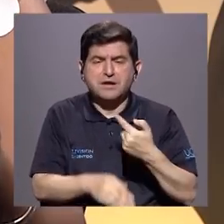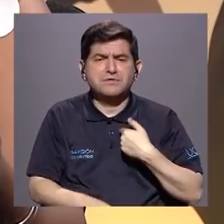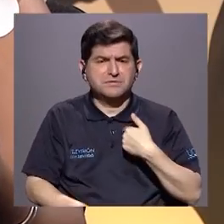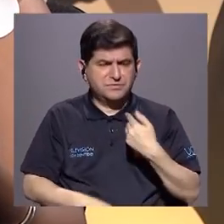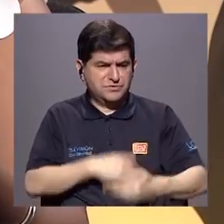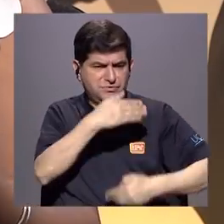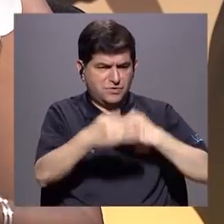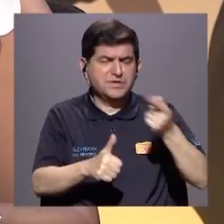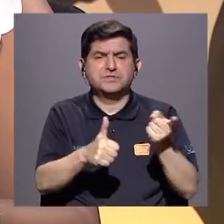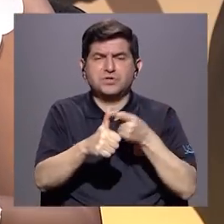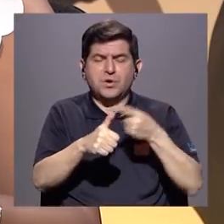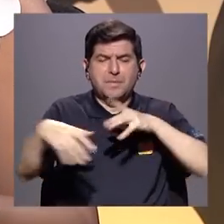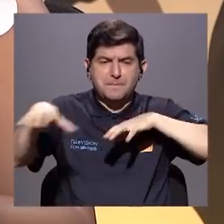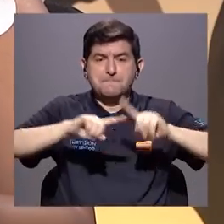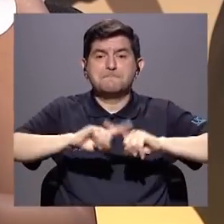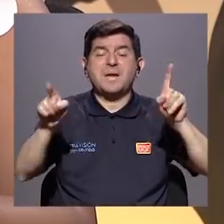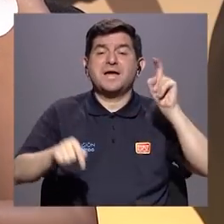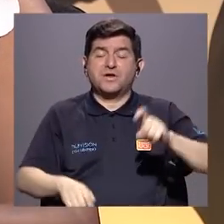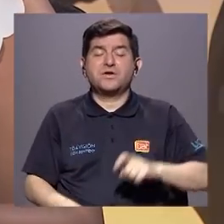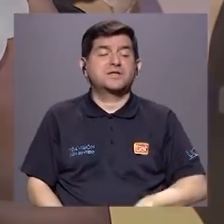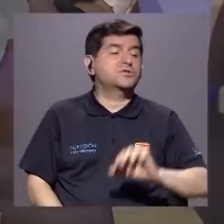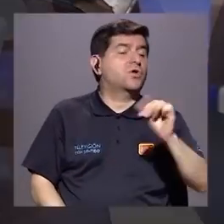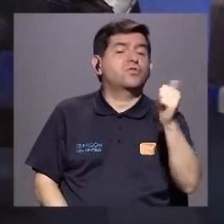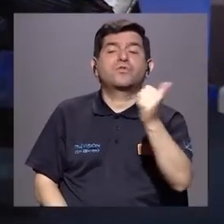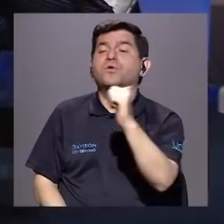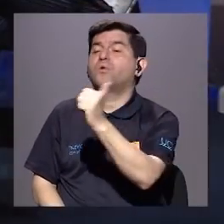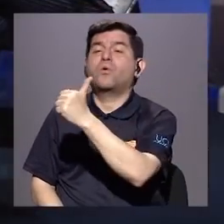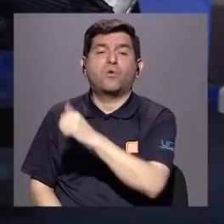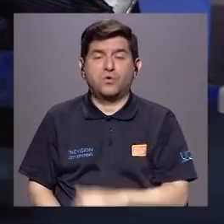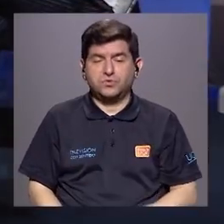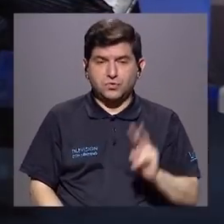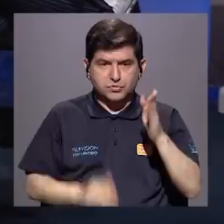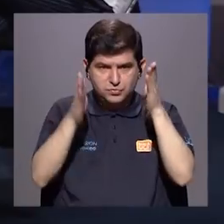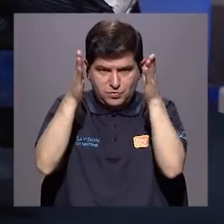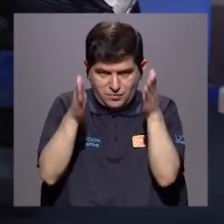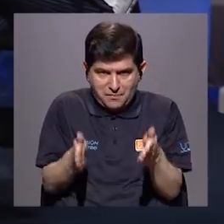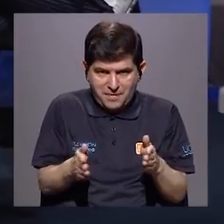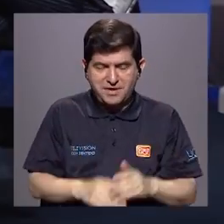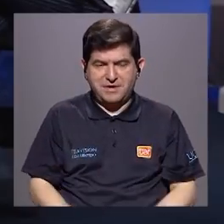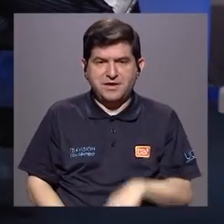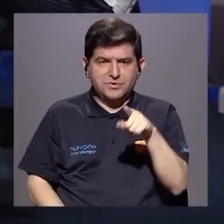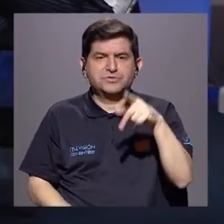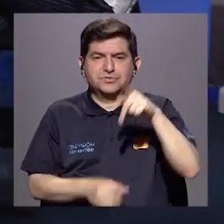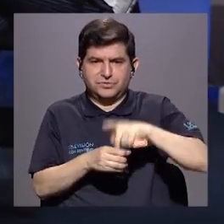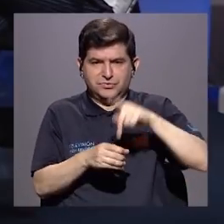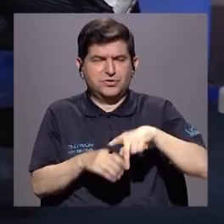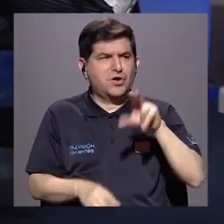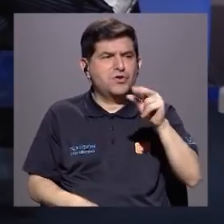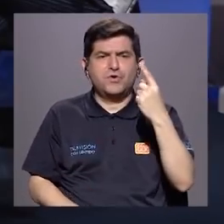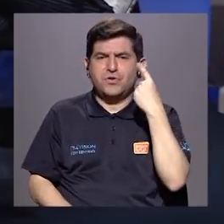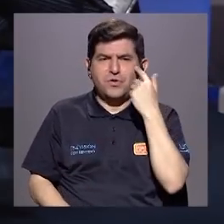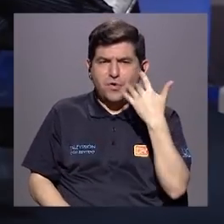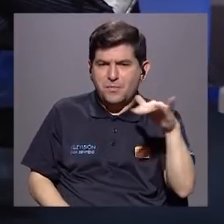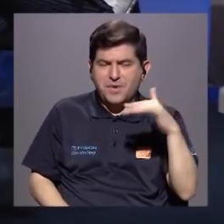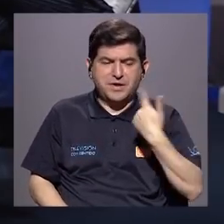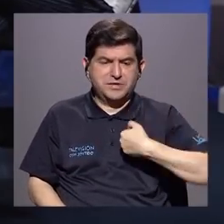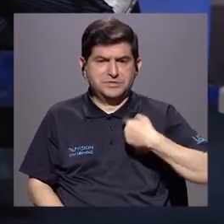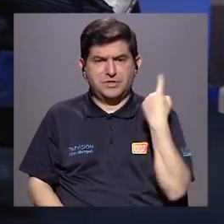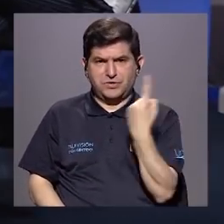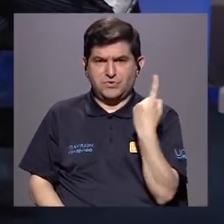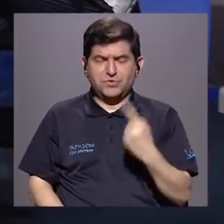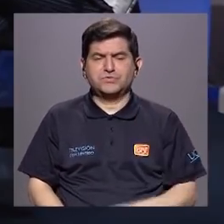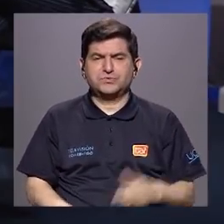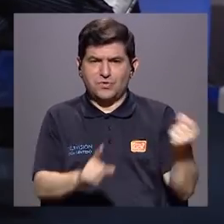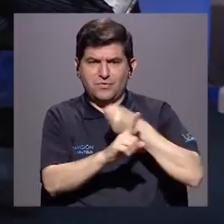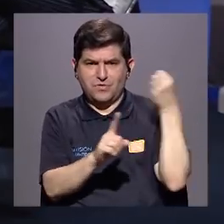gestionar el primer acto, pero necesito de un montón de compañeros que se sumen para no parecer yo solito quien está violentando al